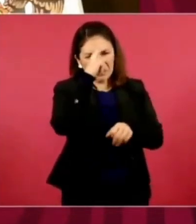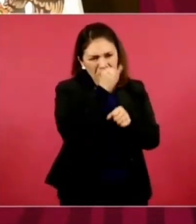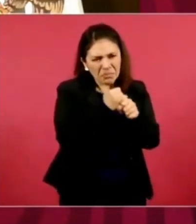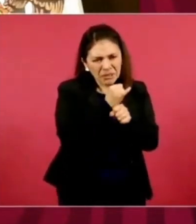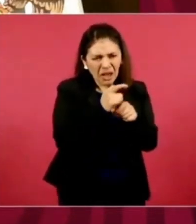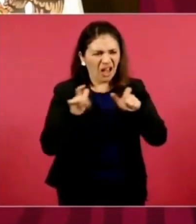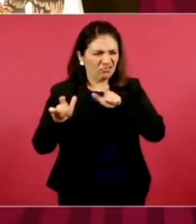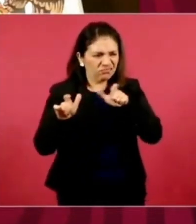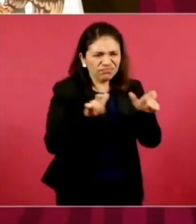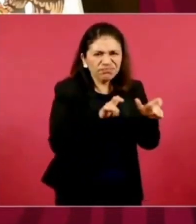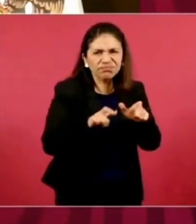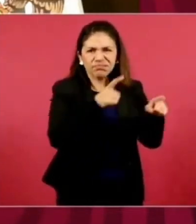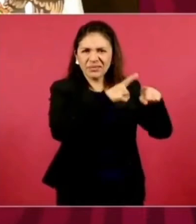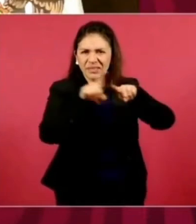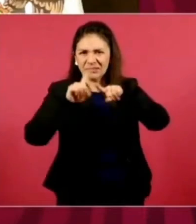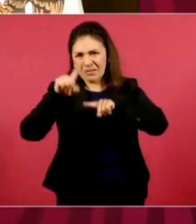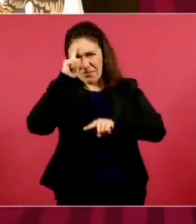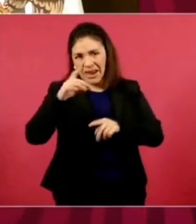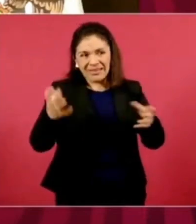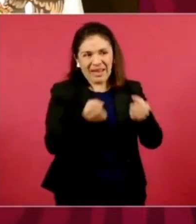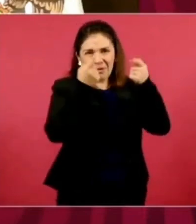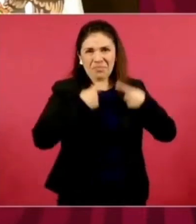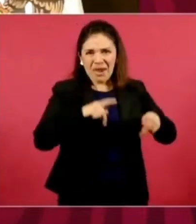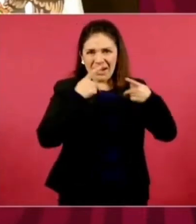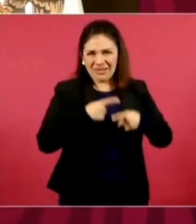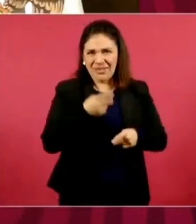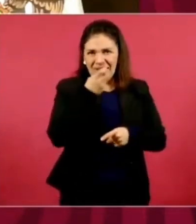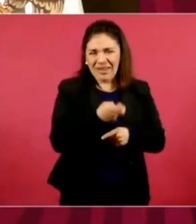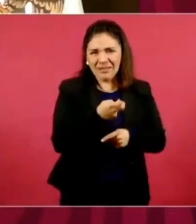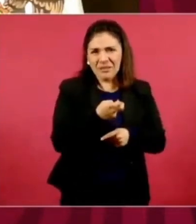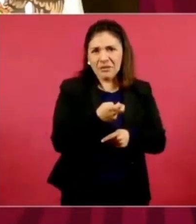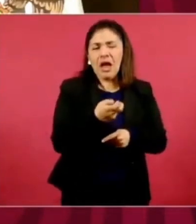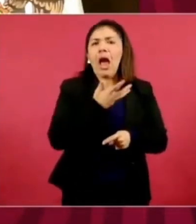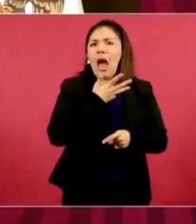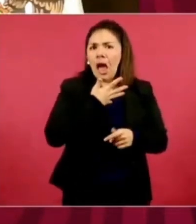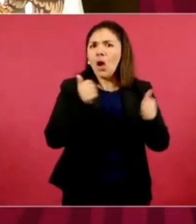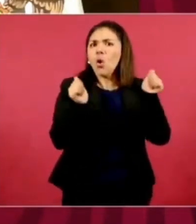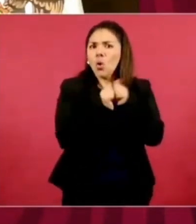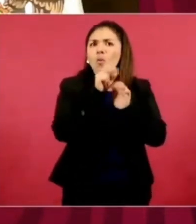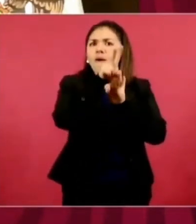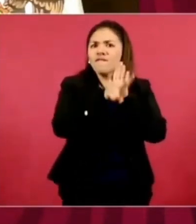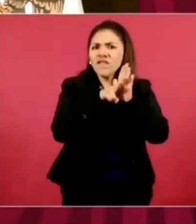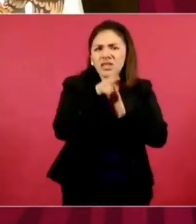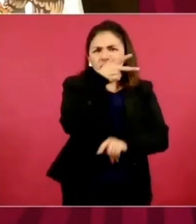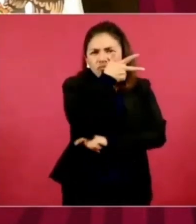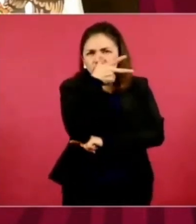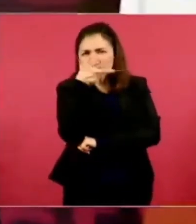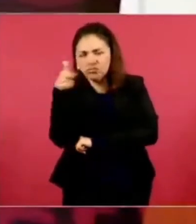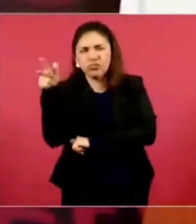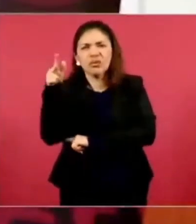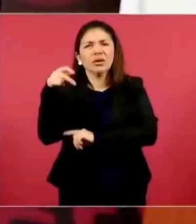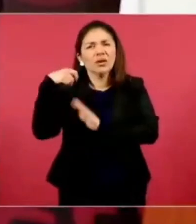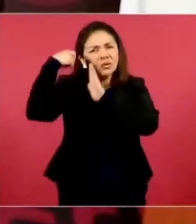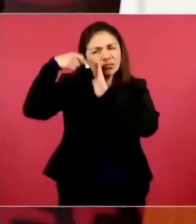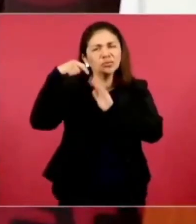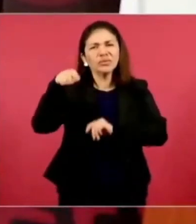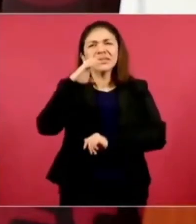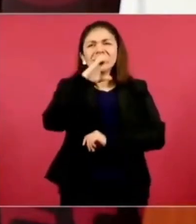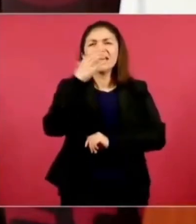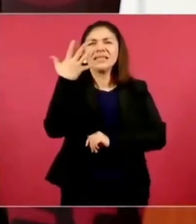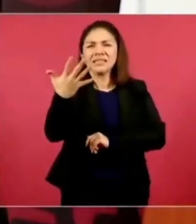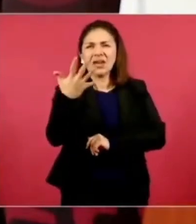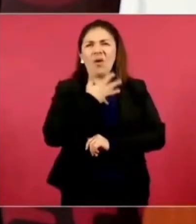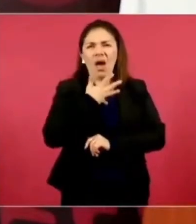y de la seguimiento del caso, que como habíamos dicho había videos a través de las cámaras de C5 y el